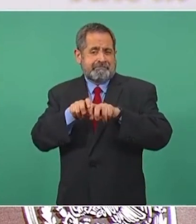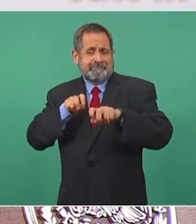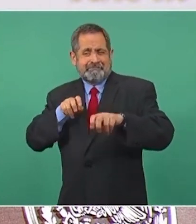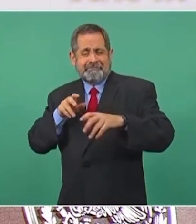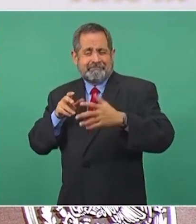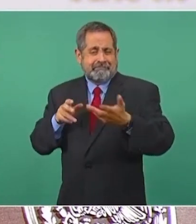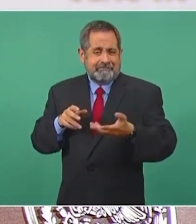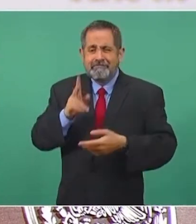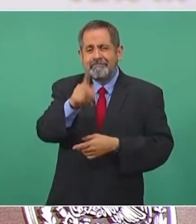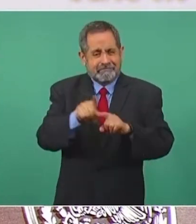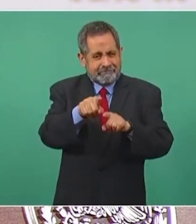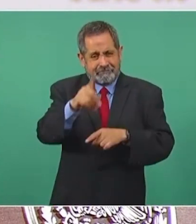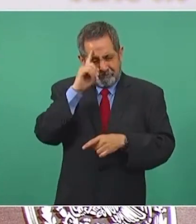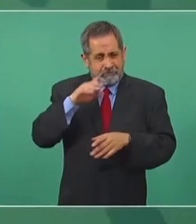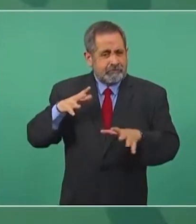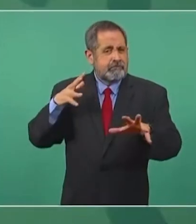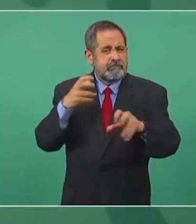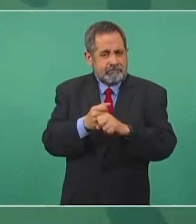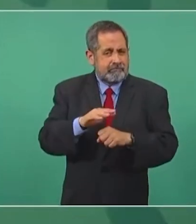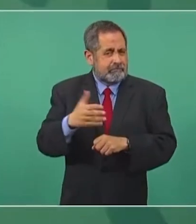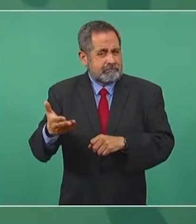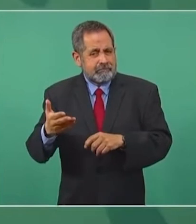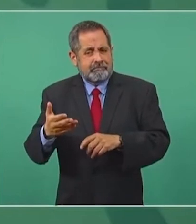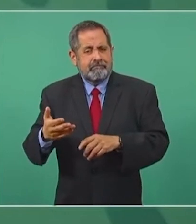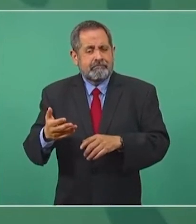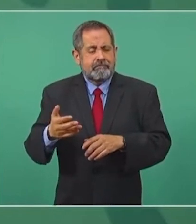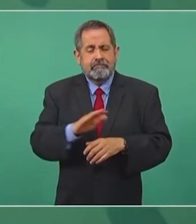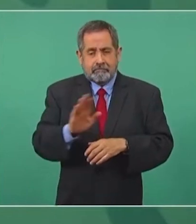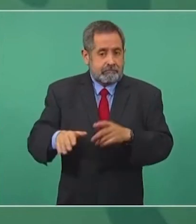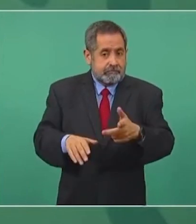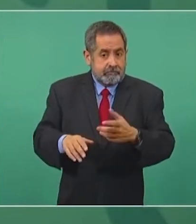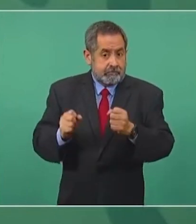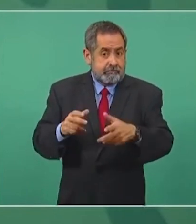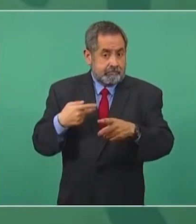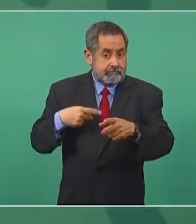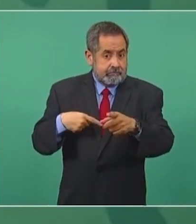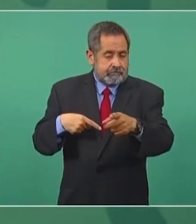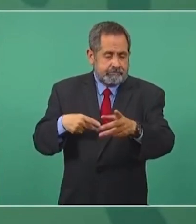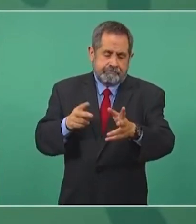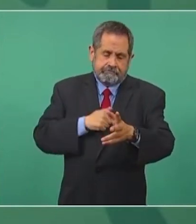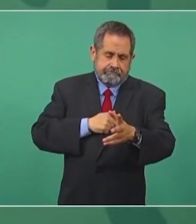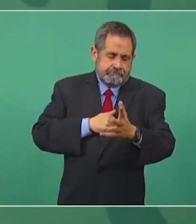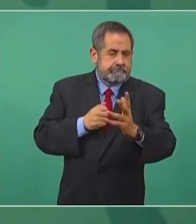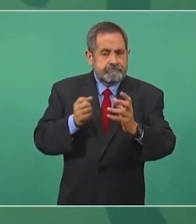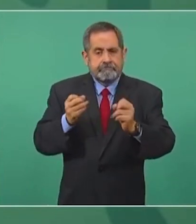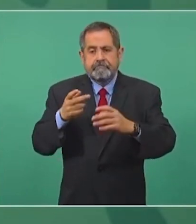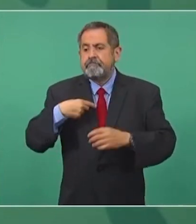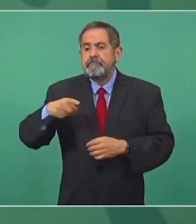el trailer que se volcó, donde perdieron la vida lamentablemente